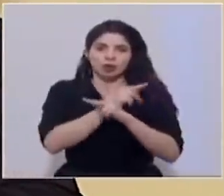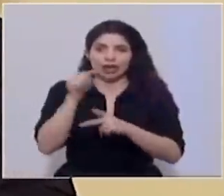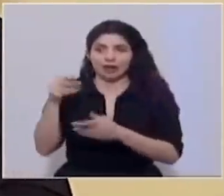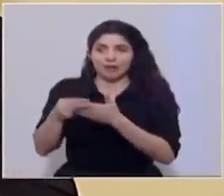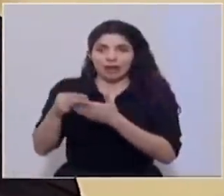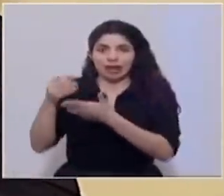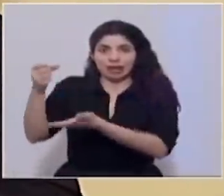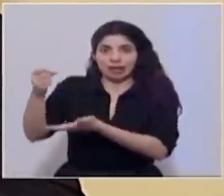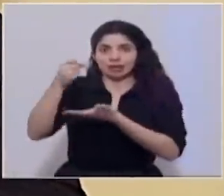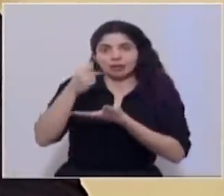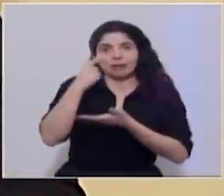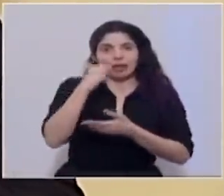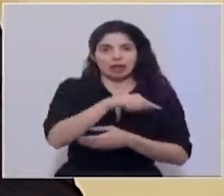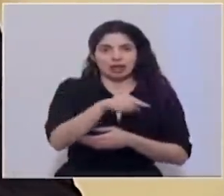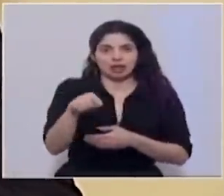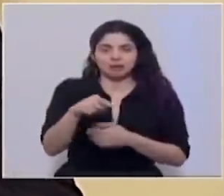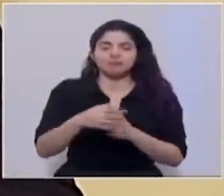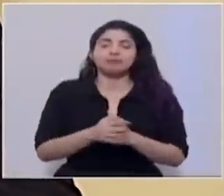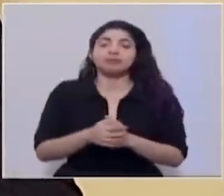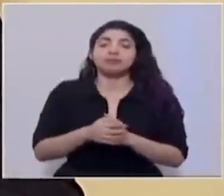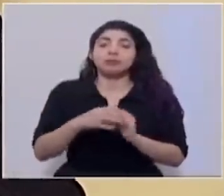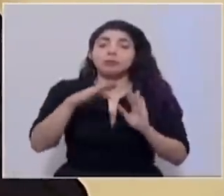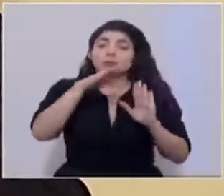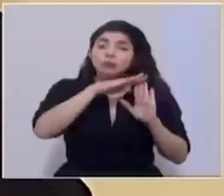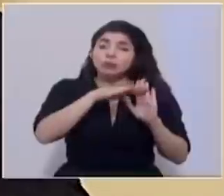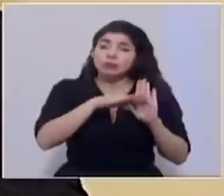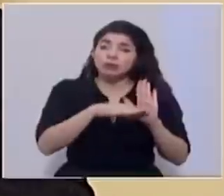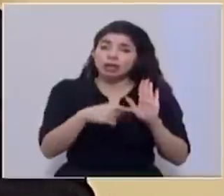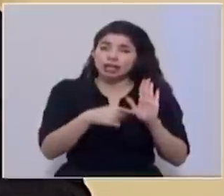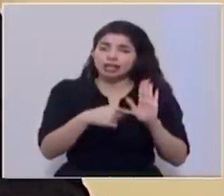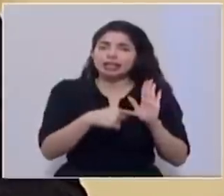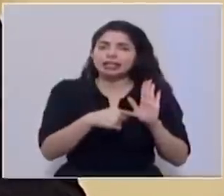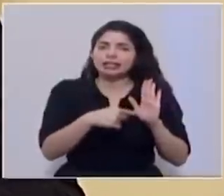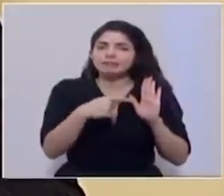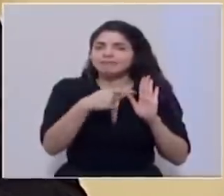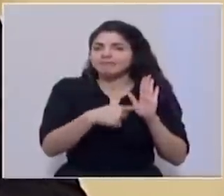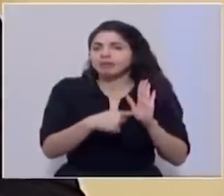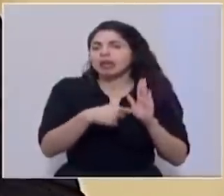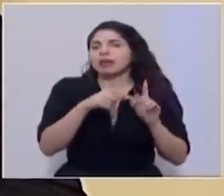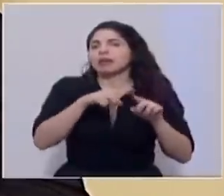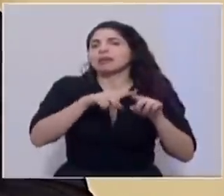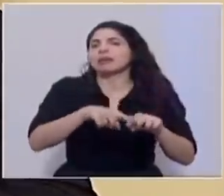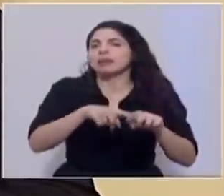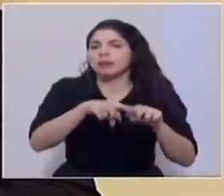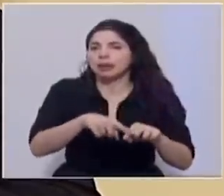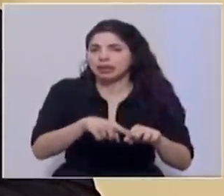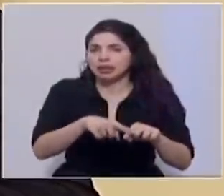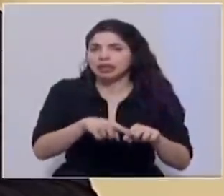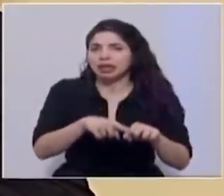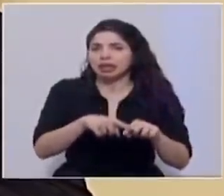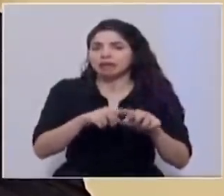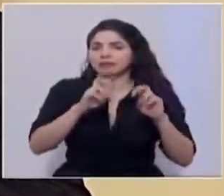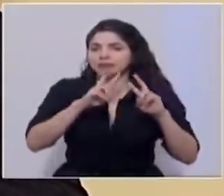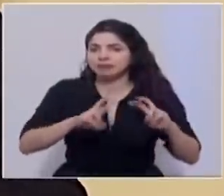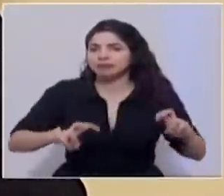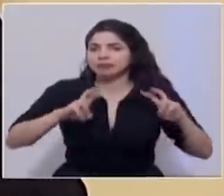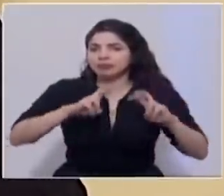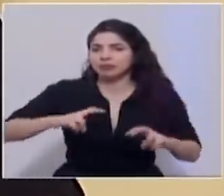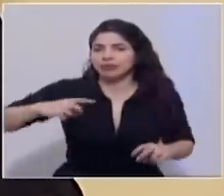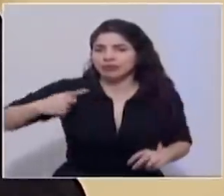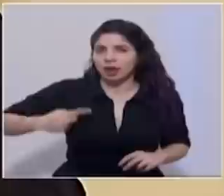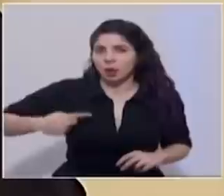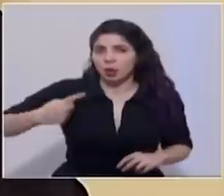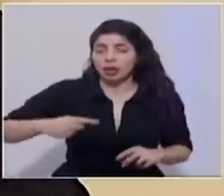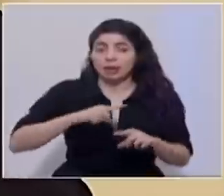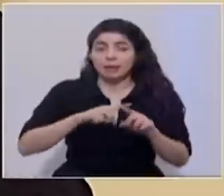Siempre decir que esas medidas eventualmente están sujetas a constante análisis, pero lo que